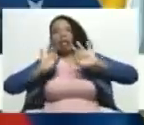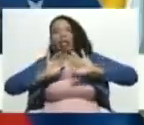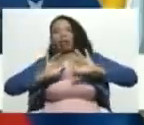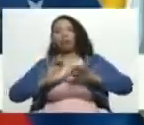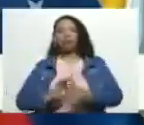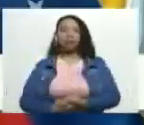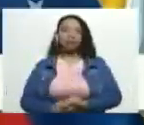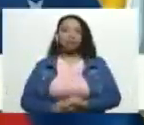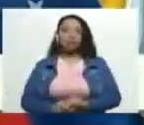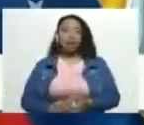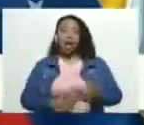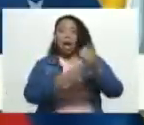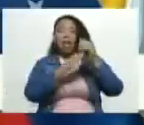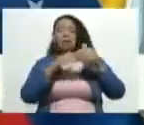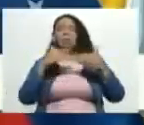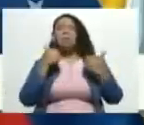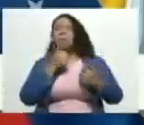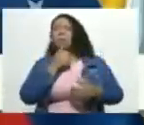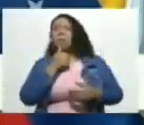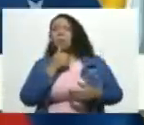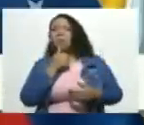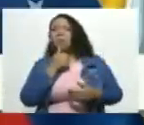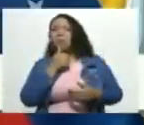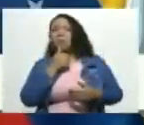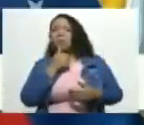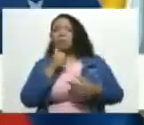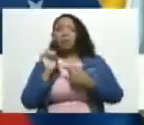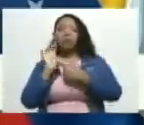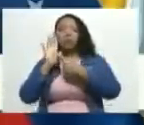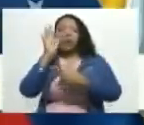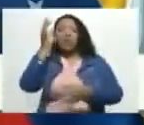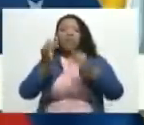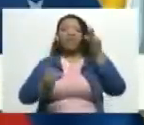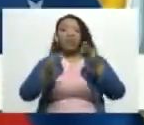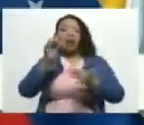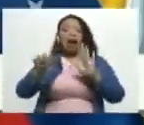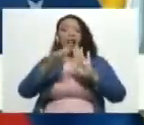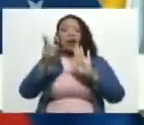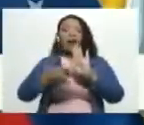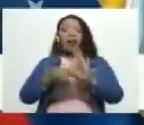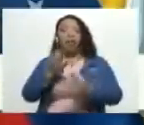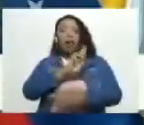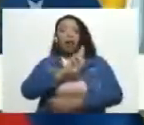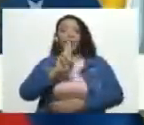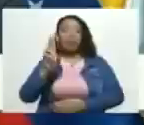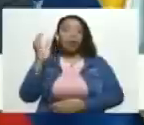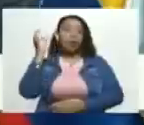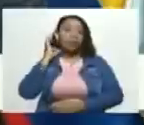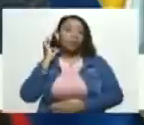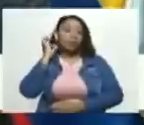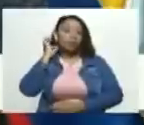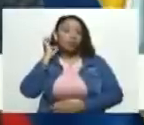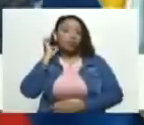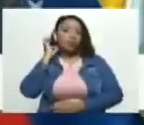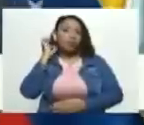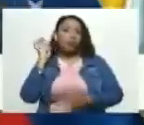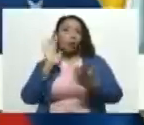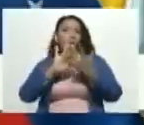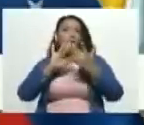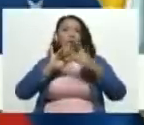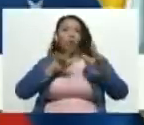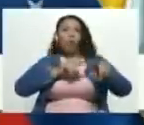liderado por nuestra figura como fiscal general de la república pero en contacto y coordinación